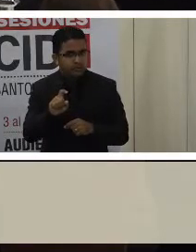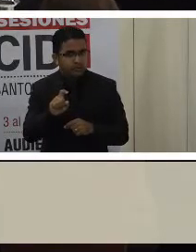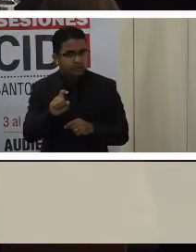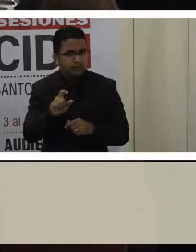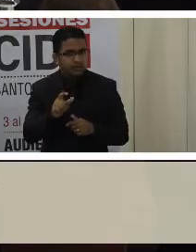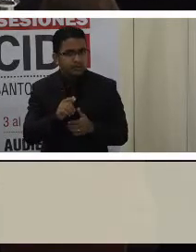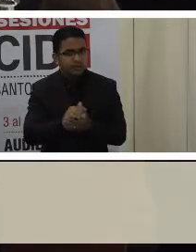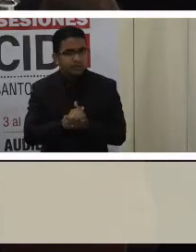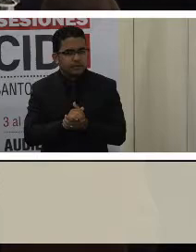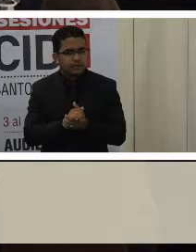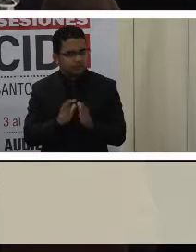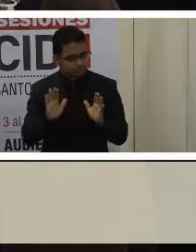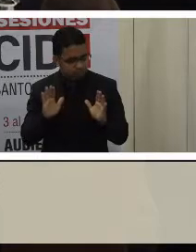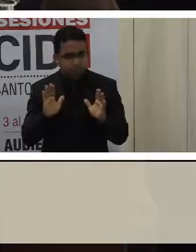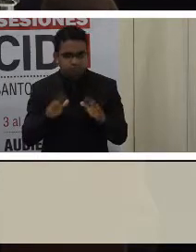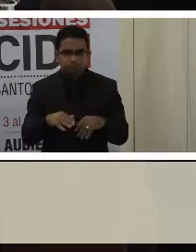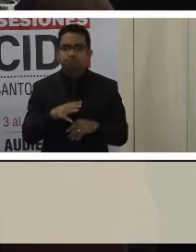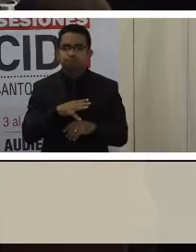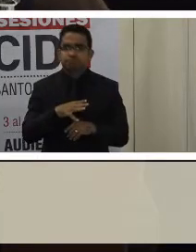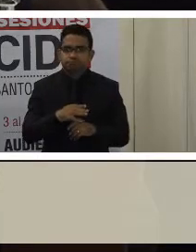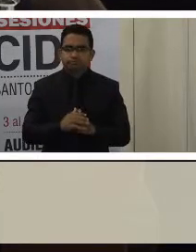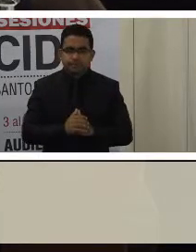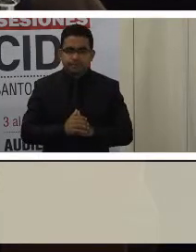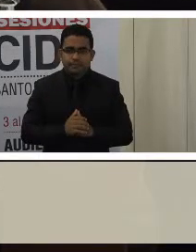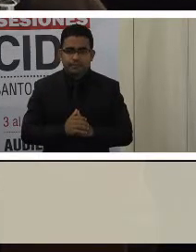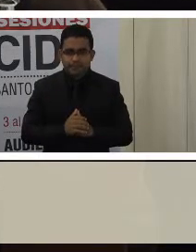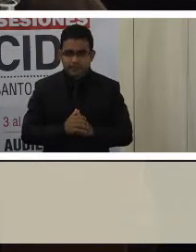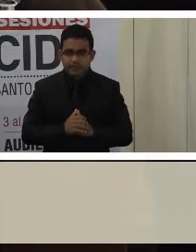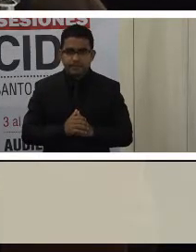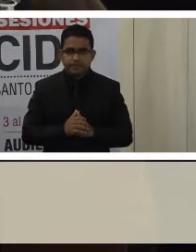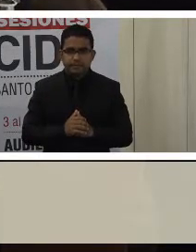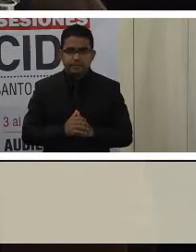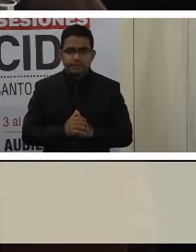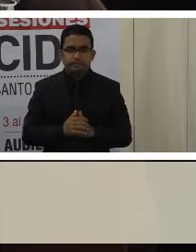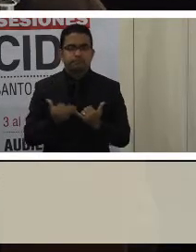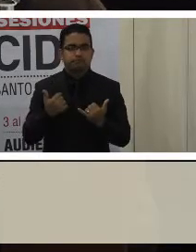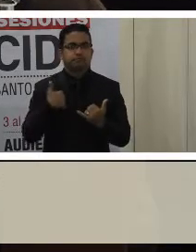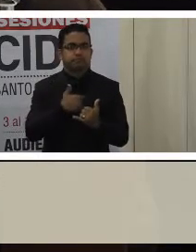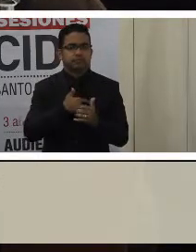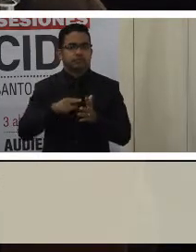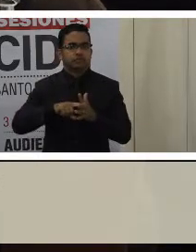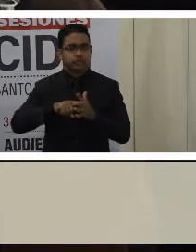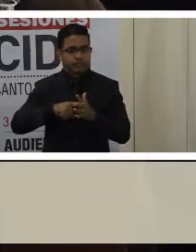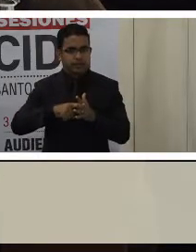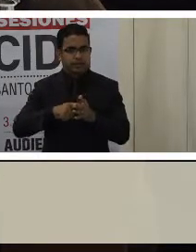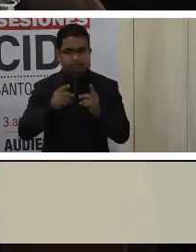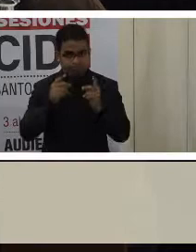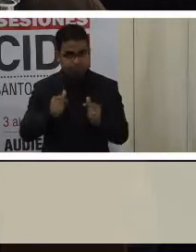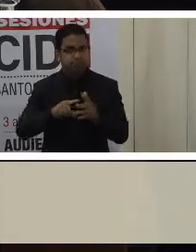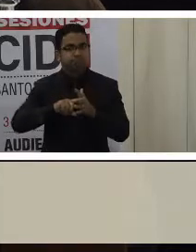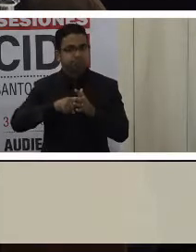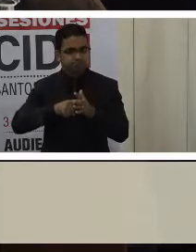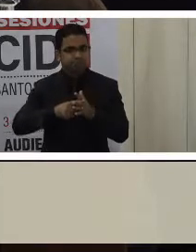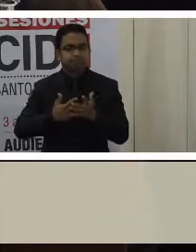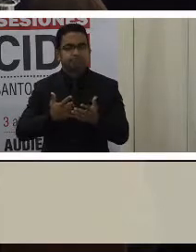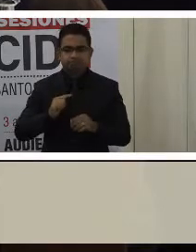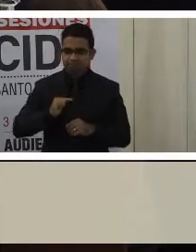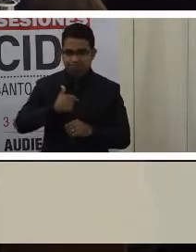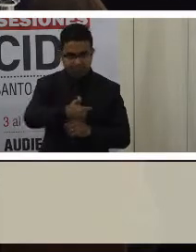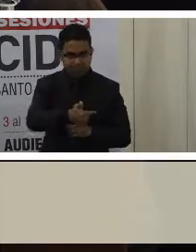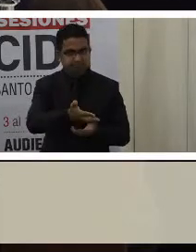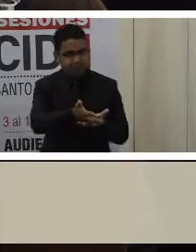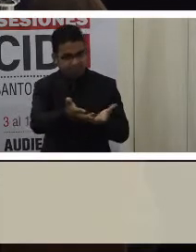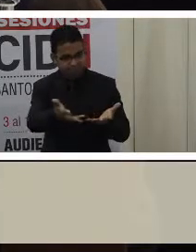Bien, entonces vamos a dar inicio de inmediato dándole la palabra